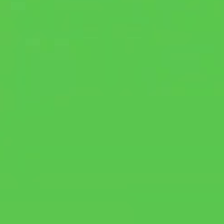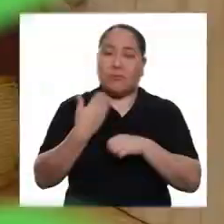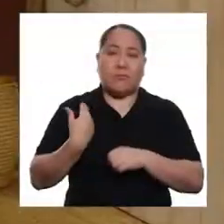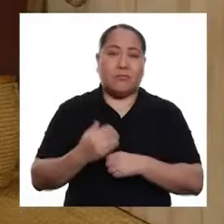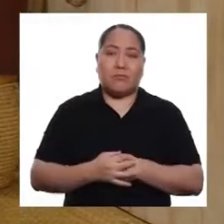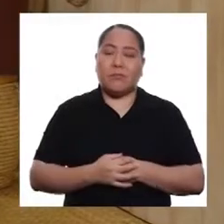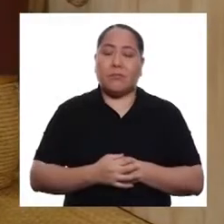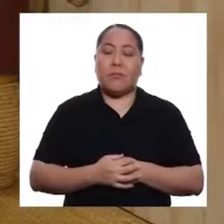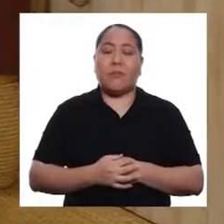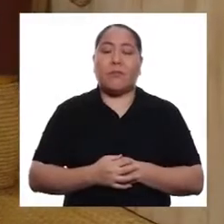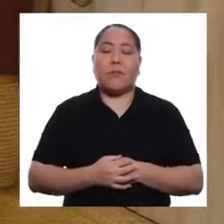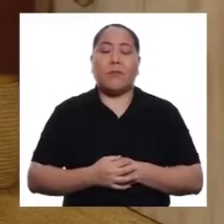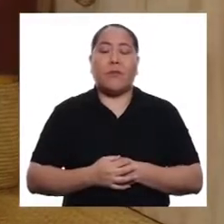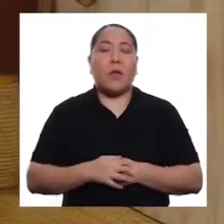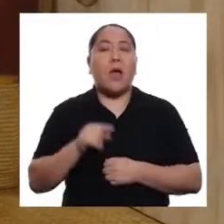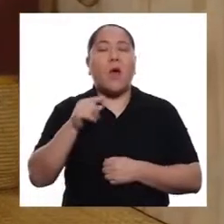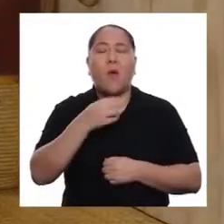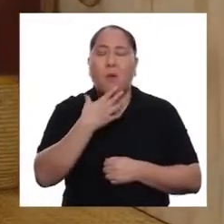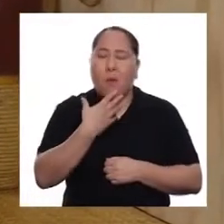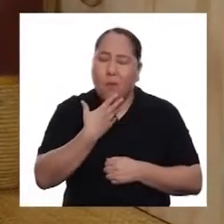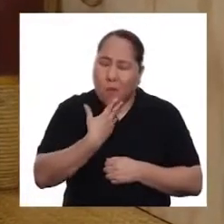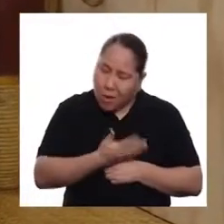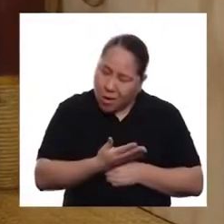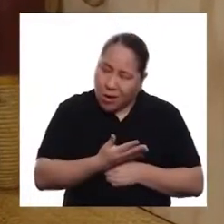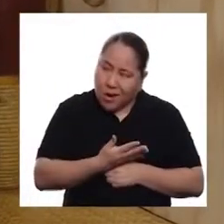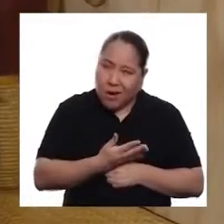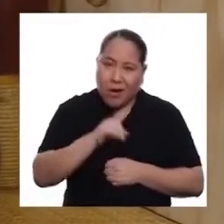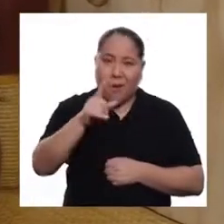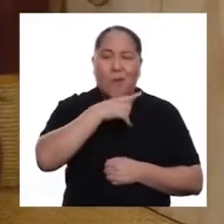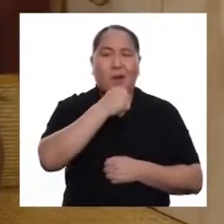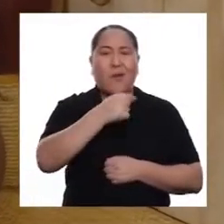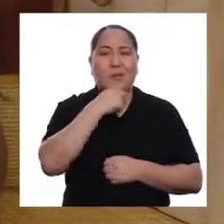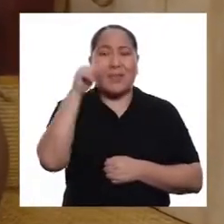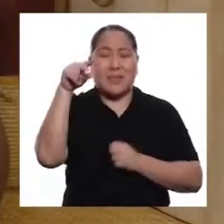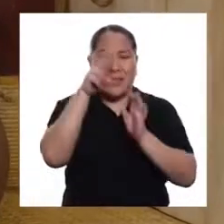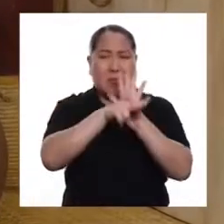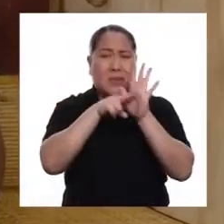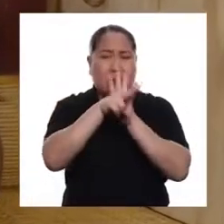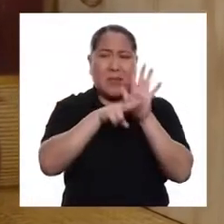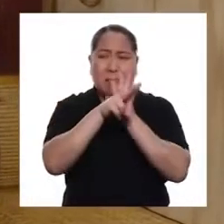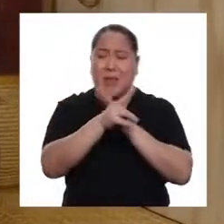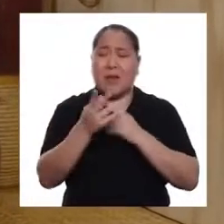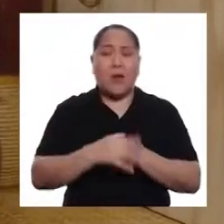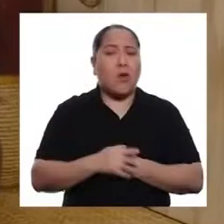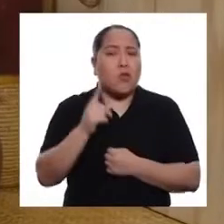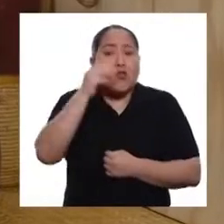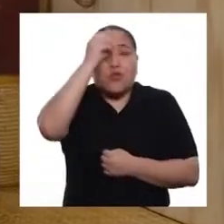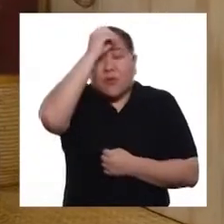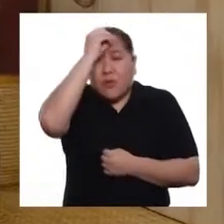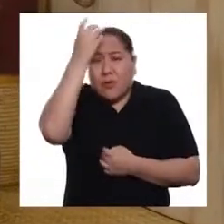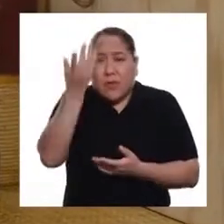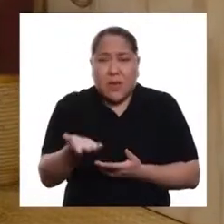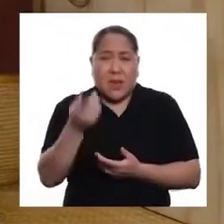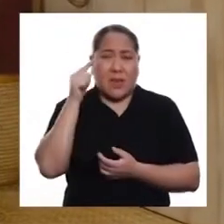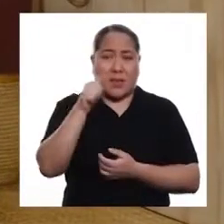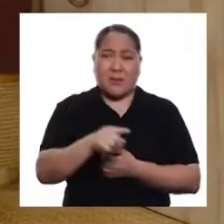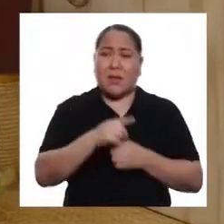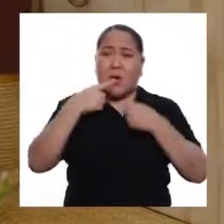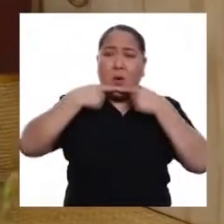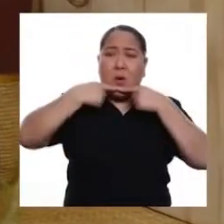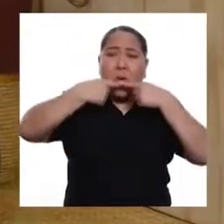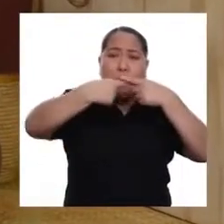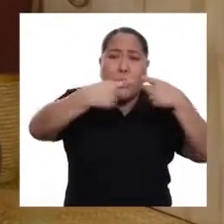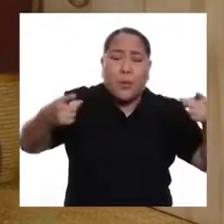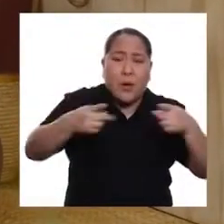coronavirus. ¡Guau! ¡Me encantó este video! No sabía que así